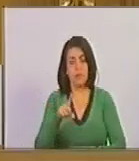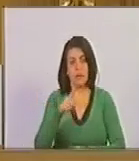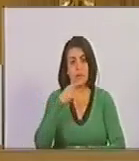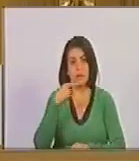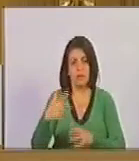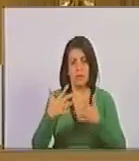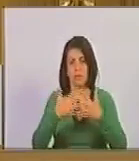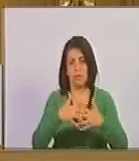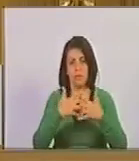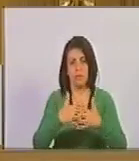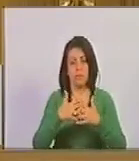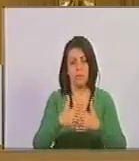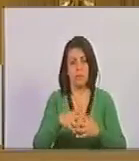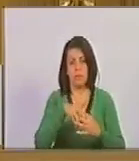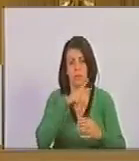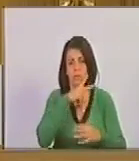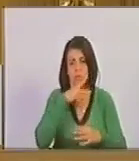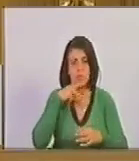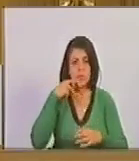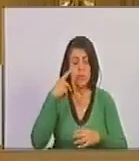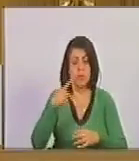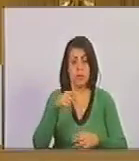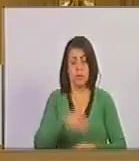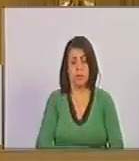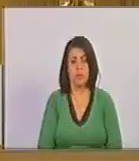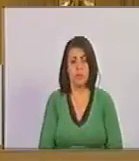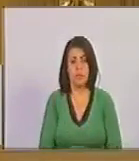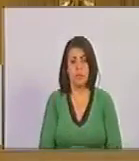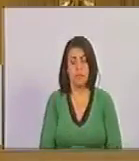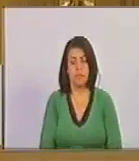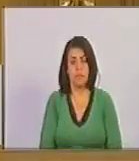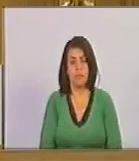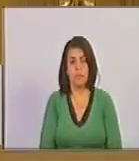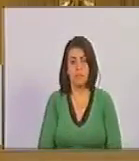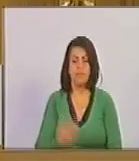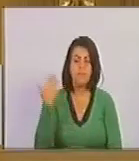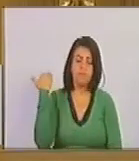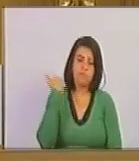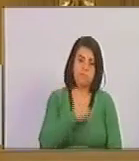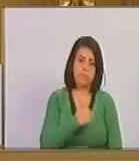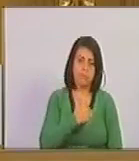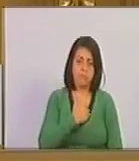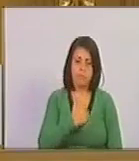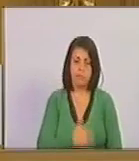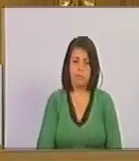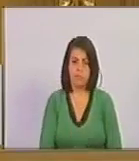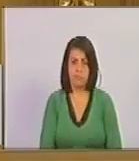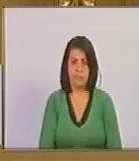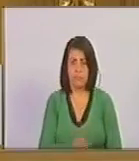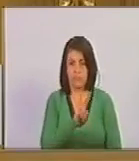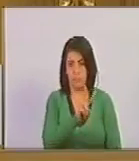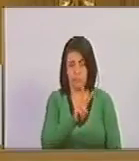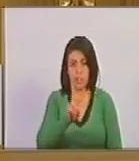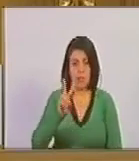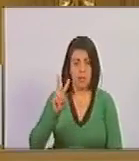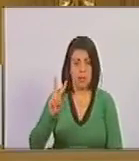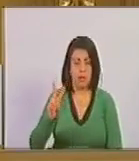una fábrica de azúcar, fueron degollados 22